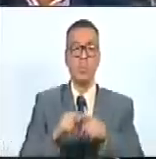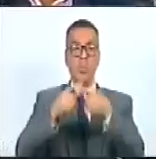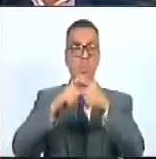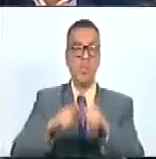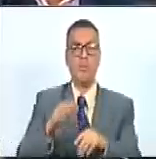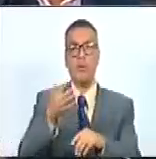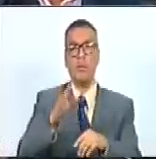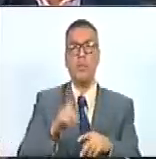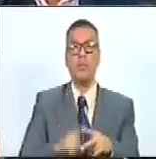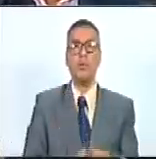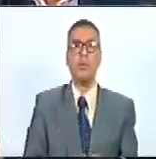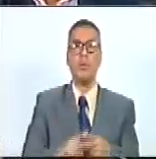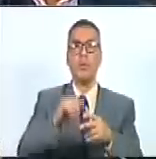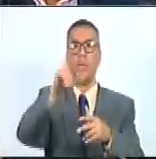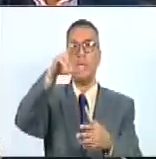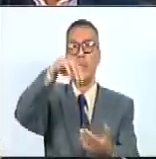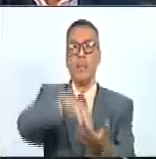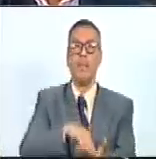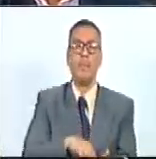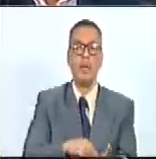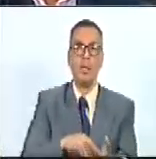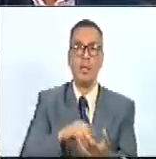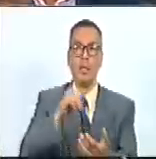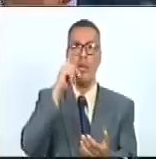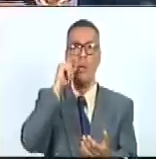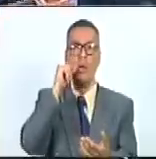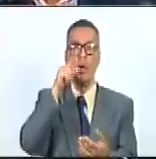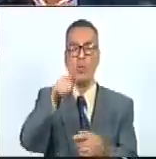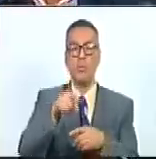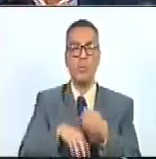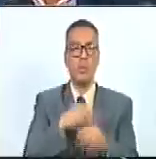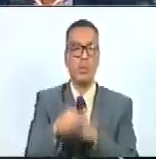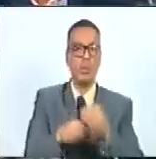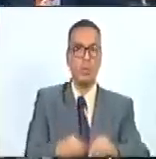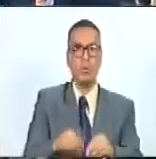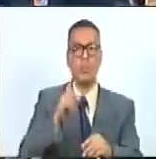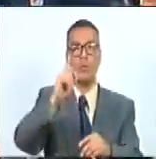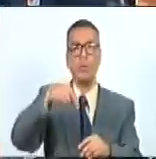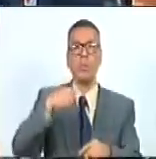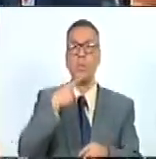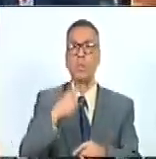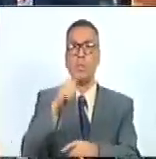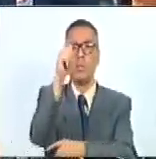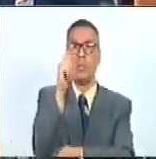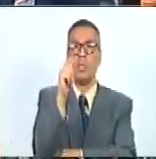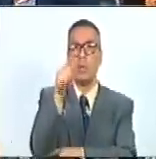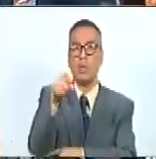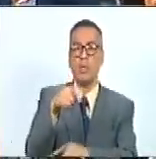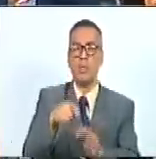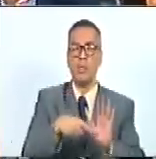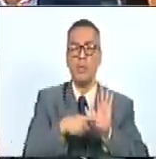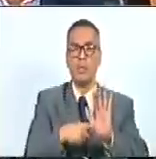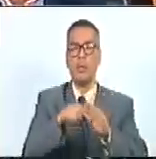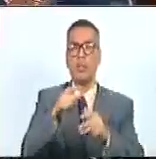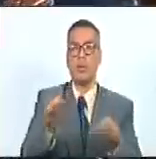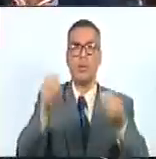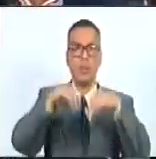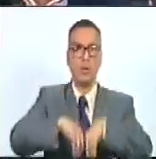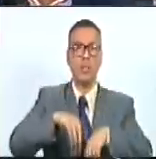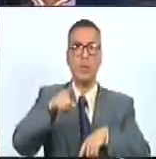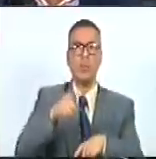aproximada de tres mil hombres y pudieron como lo acaba de señalar el diputado proponente del acuerdo